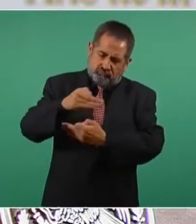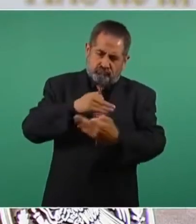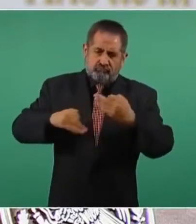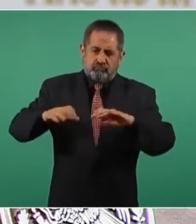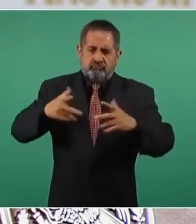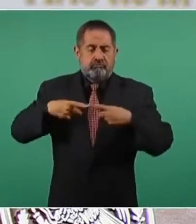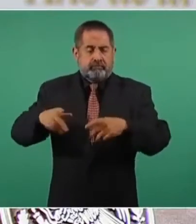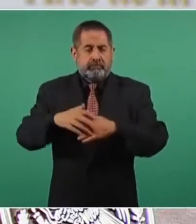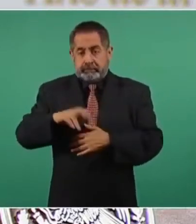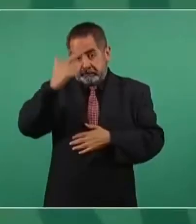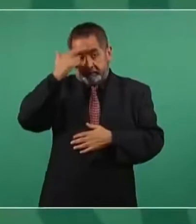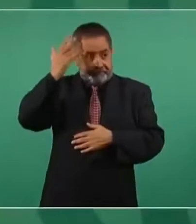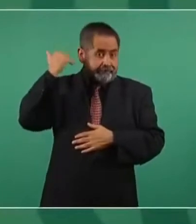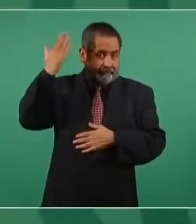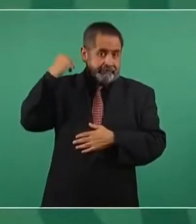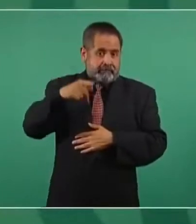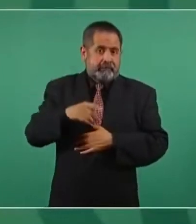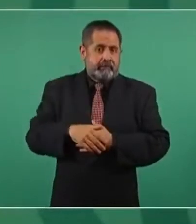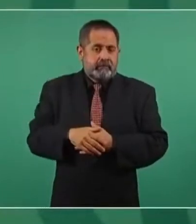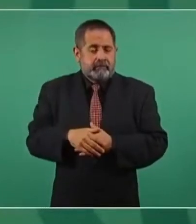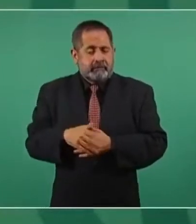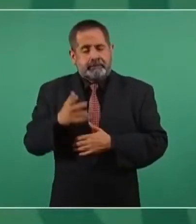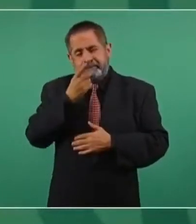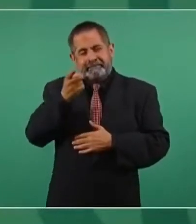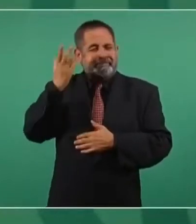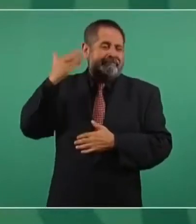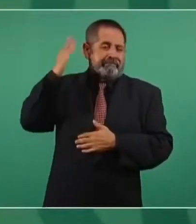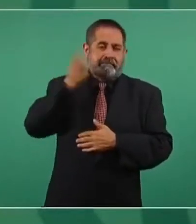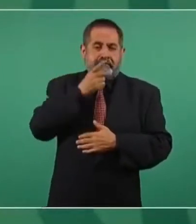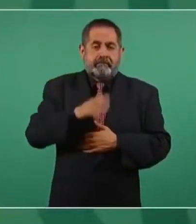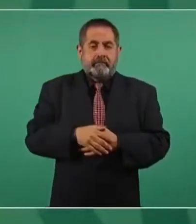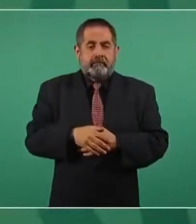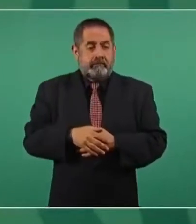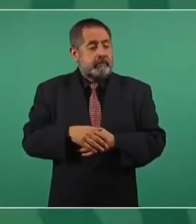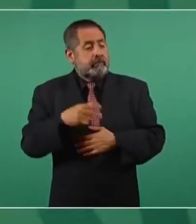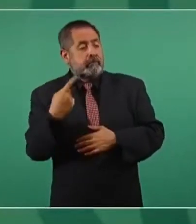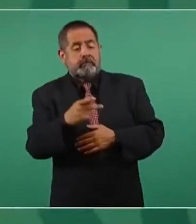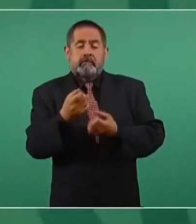porque antes acuérdame que hasta se decía es de la sociedad